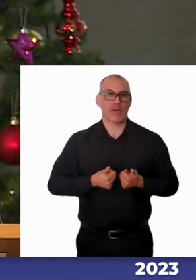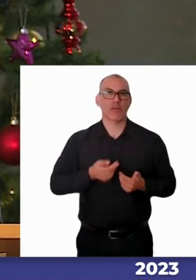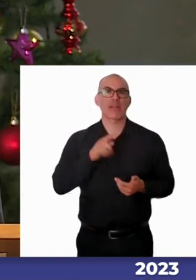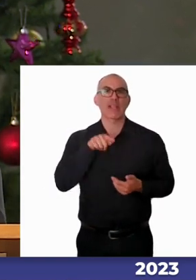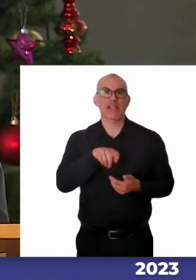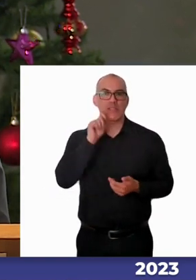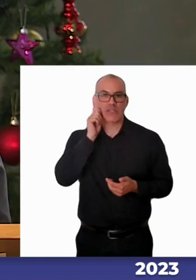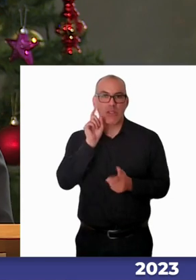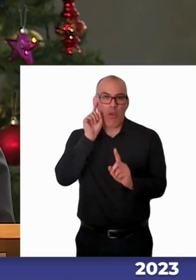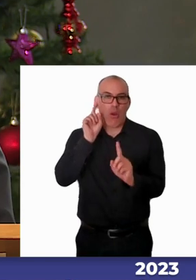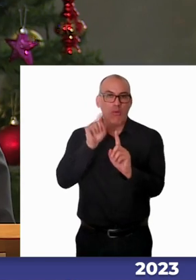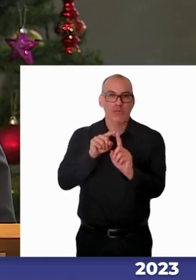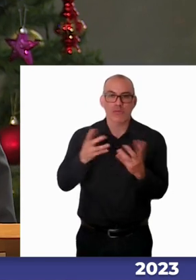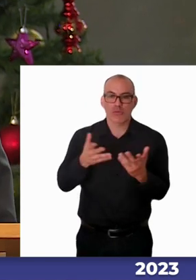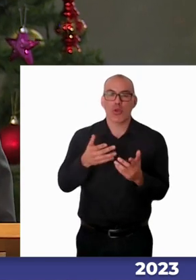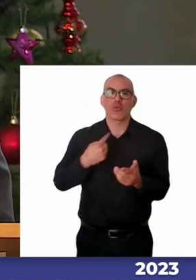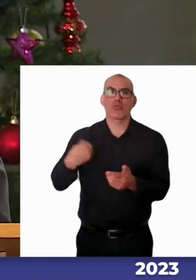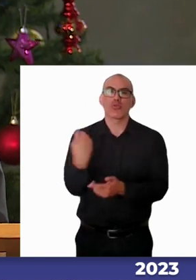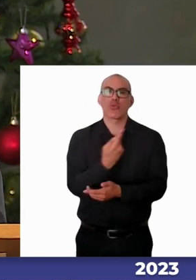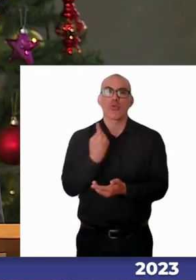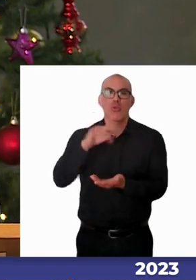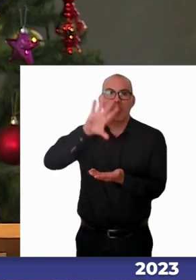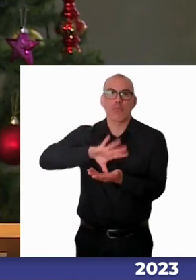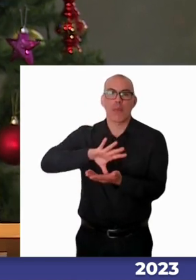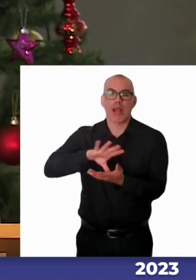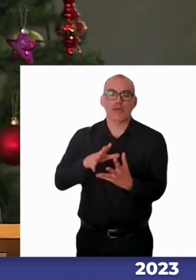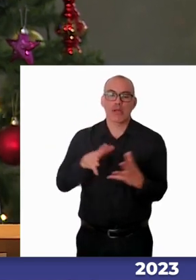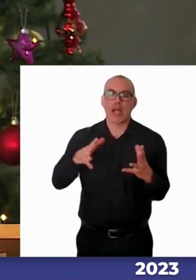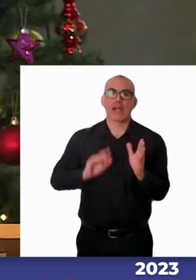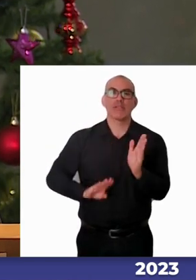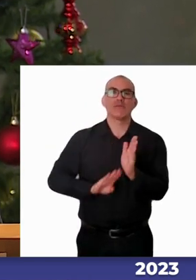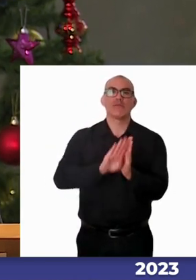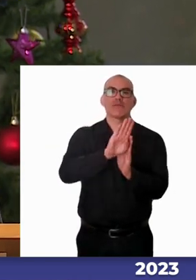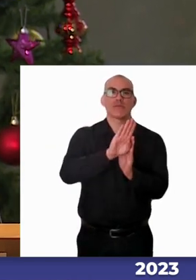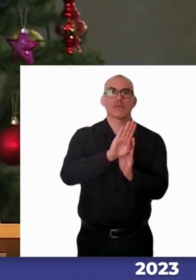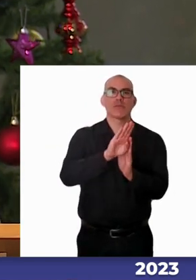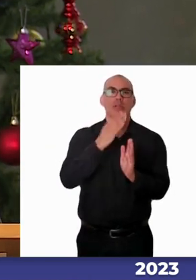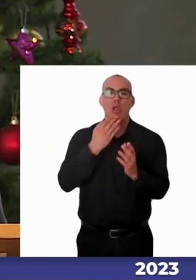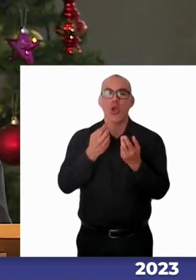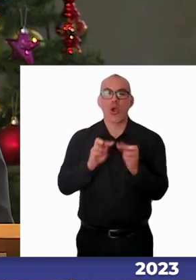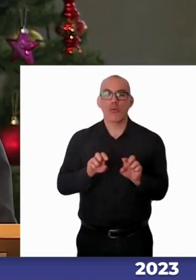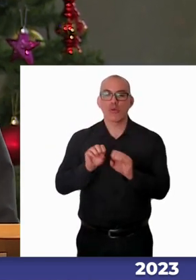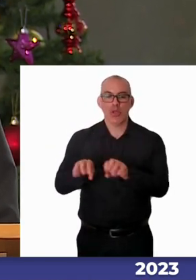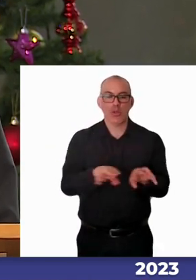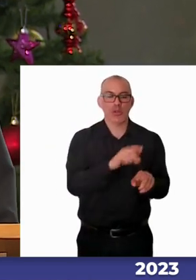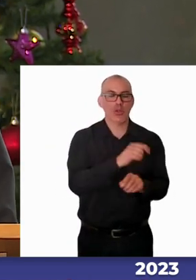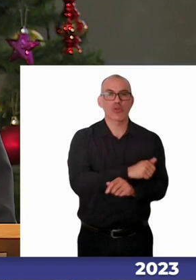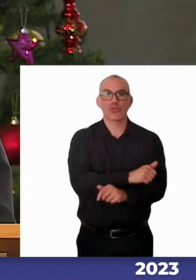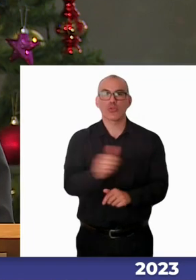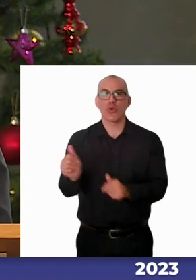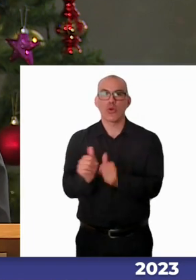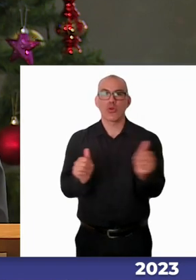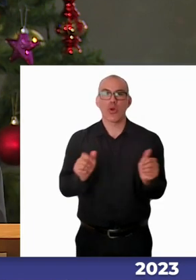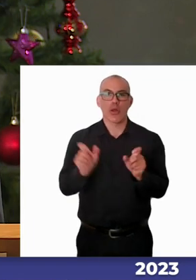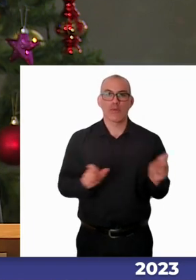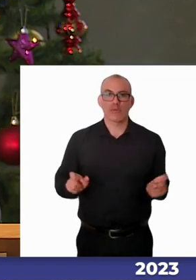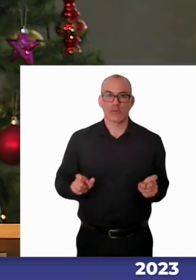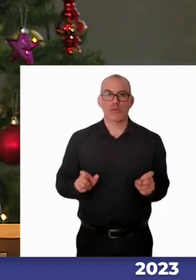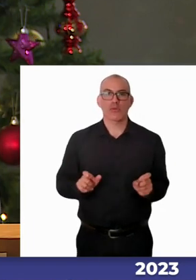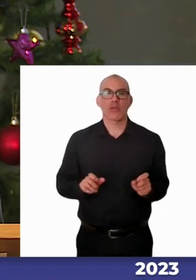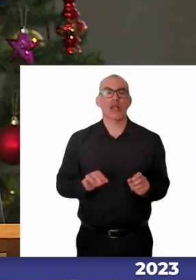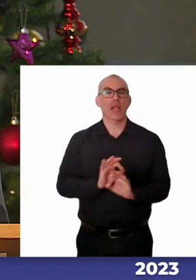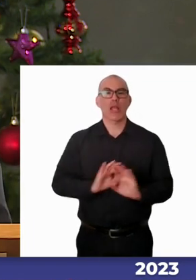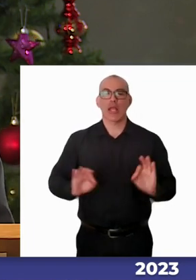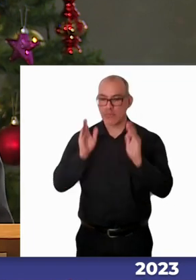que este país puede ser más grande, dándole la oportunidad de educarse a todo el mundo. Particularmente a aquellos que más les cuesta hacer.